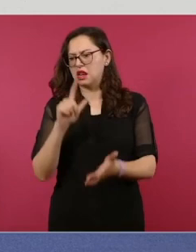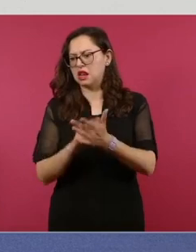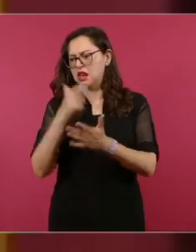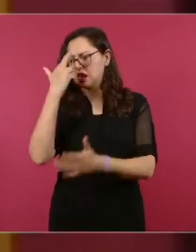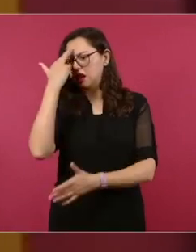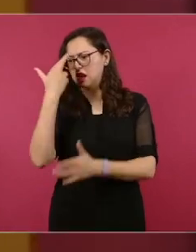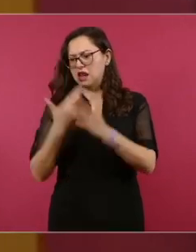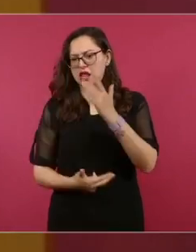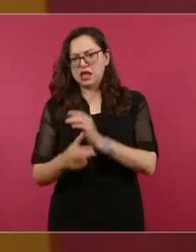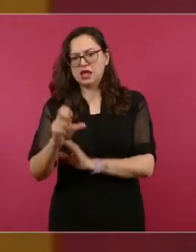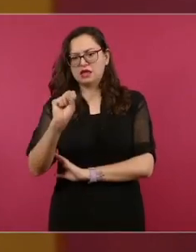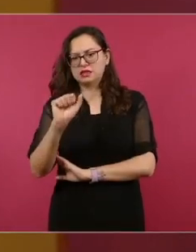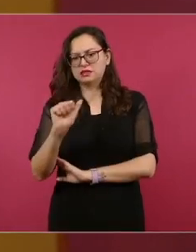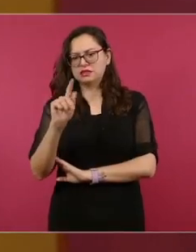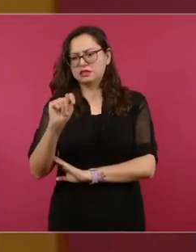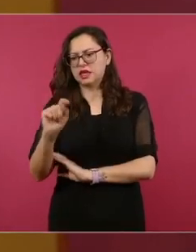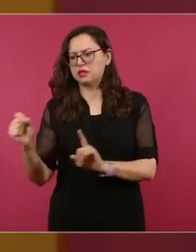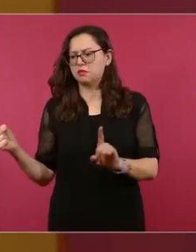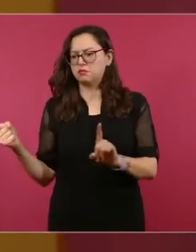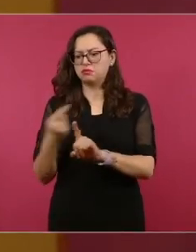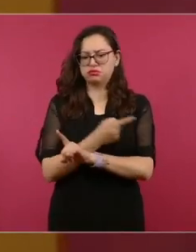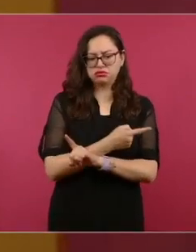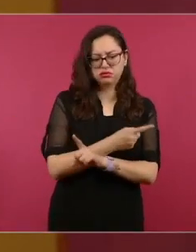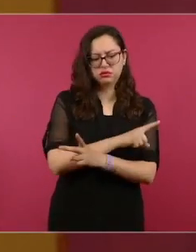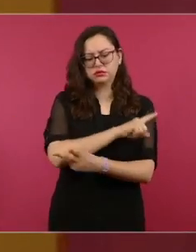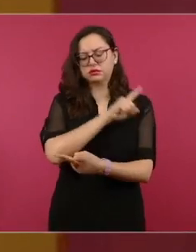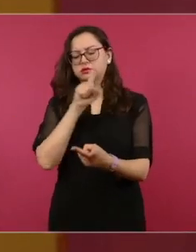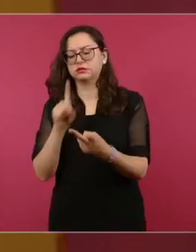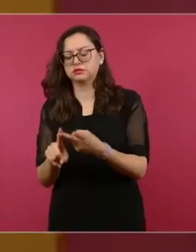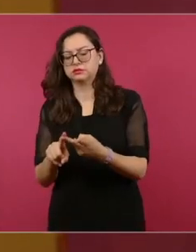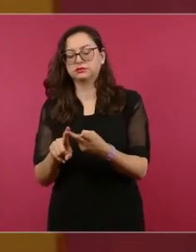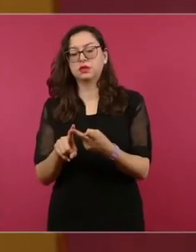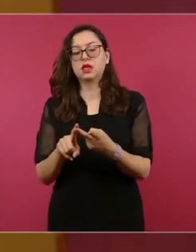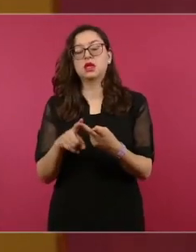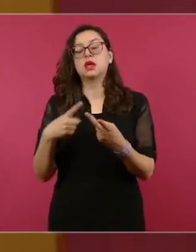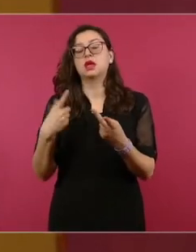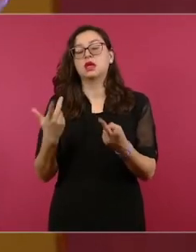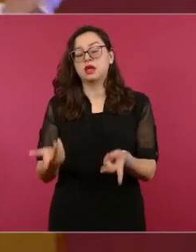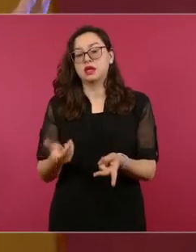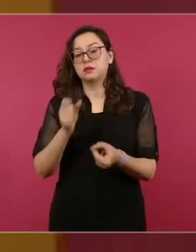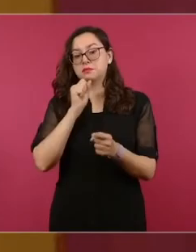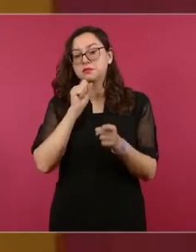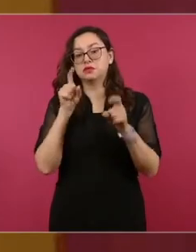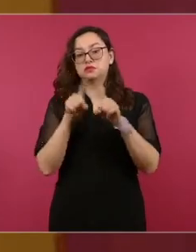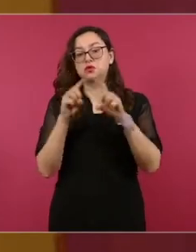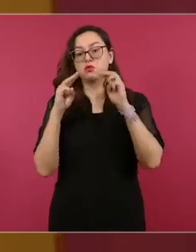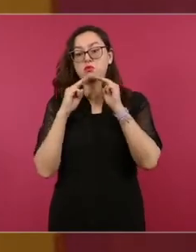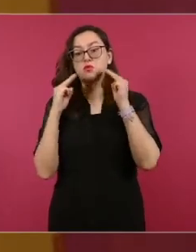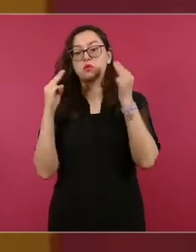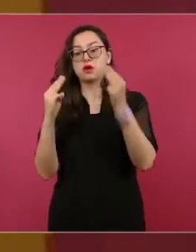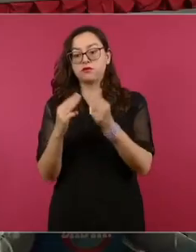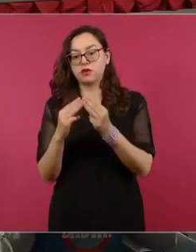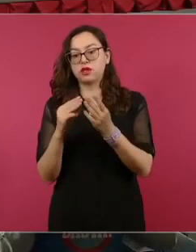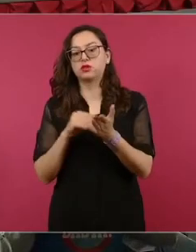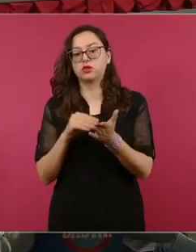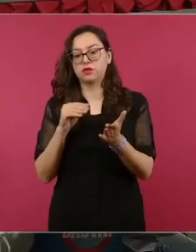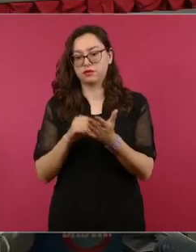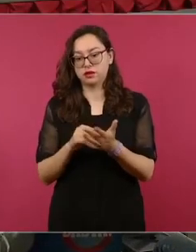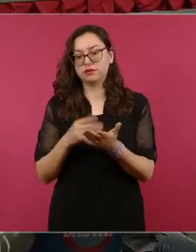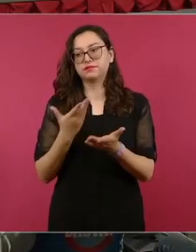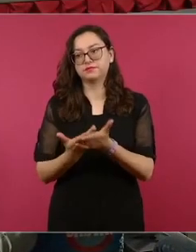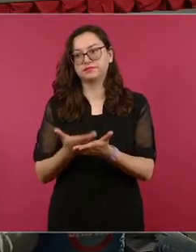delincuencia organizada, son las carpetas de investigación que se levantan, sobre todo en la Fiscalía General de la República.